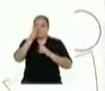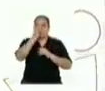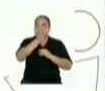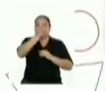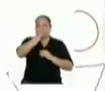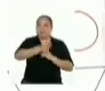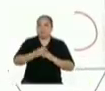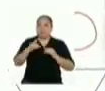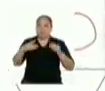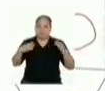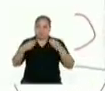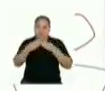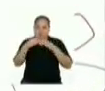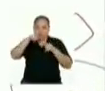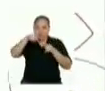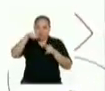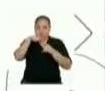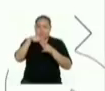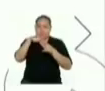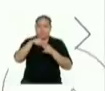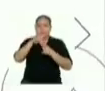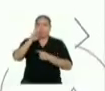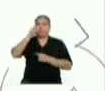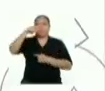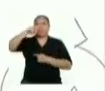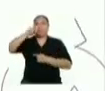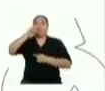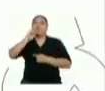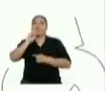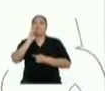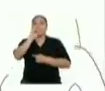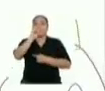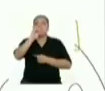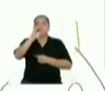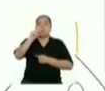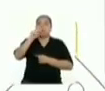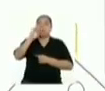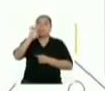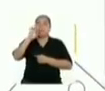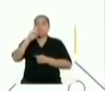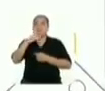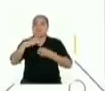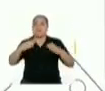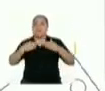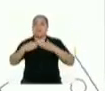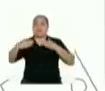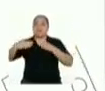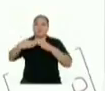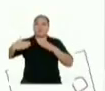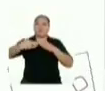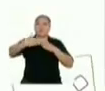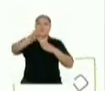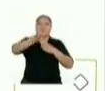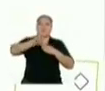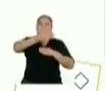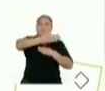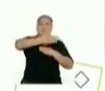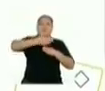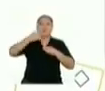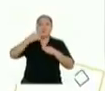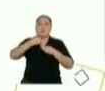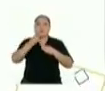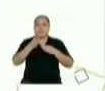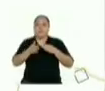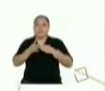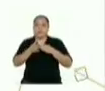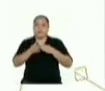Existe un punto interior llamado centro del octaedro regular, que equidista de todos los vértices, de